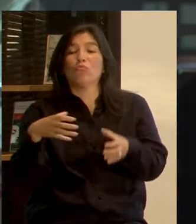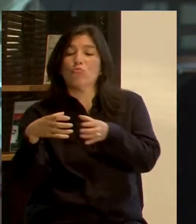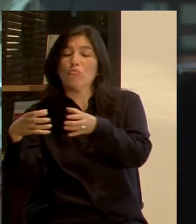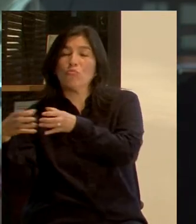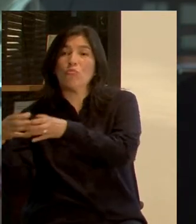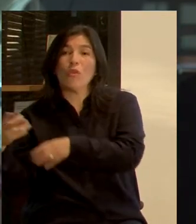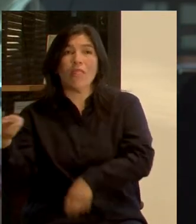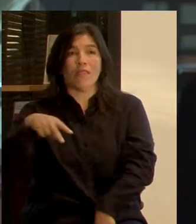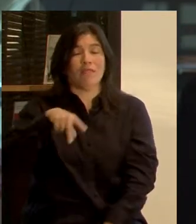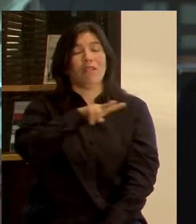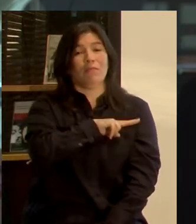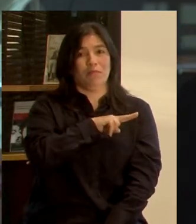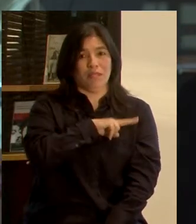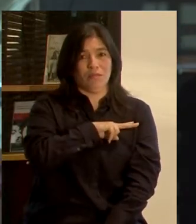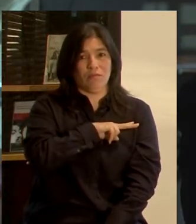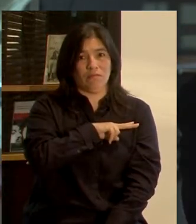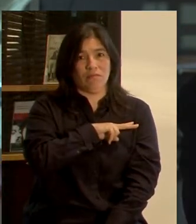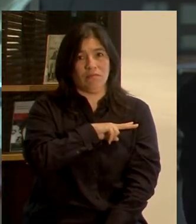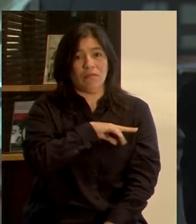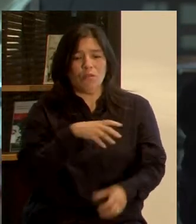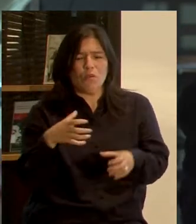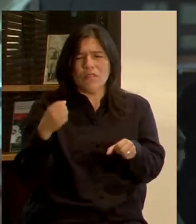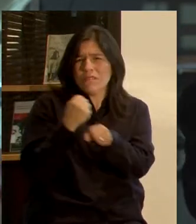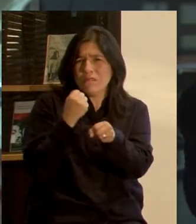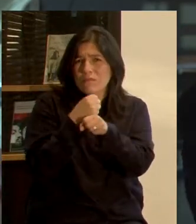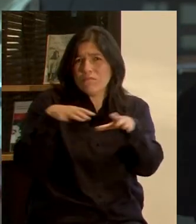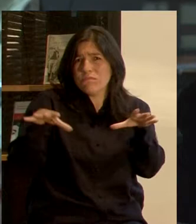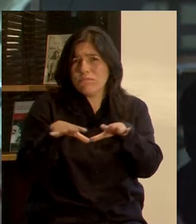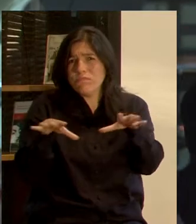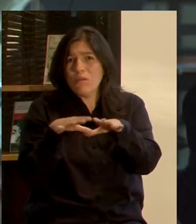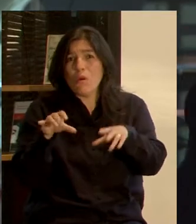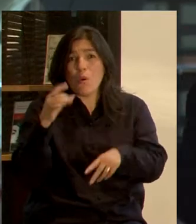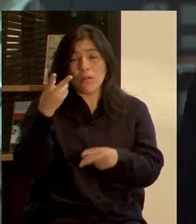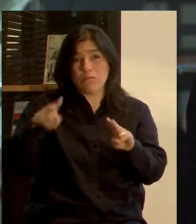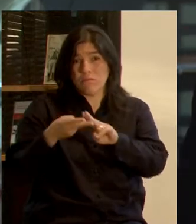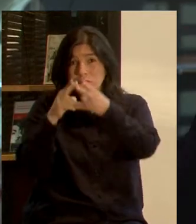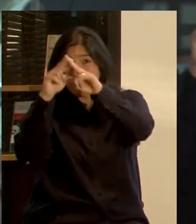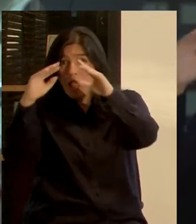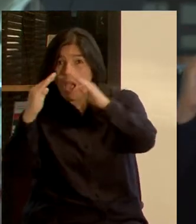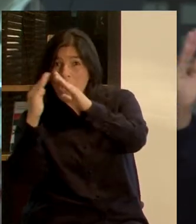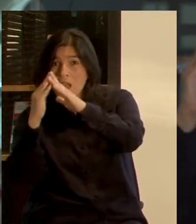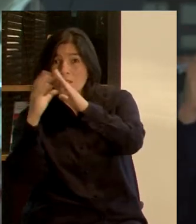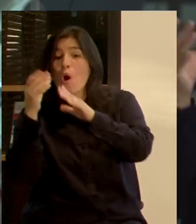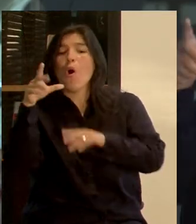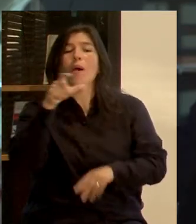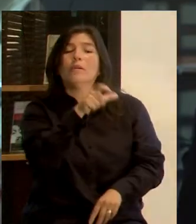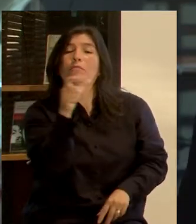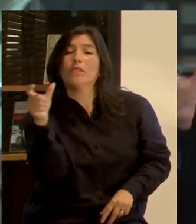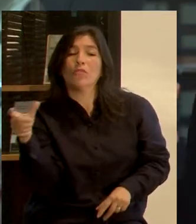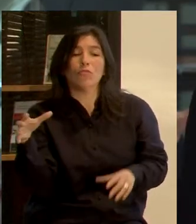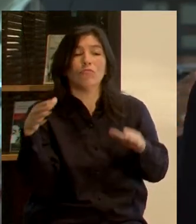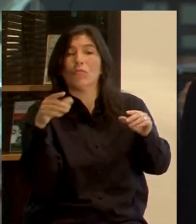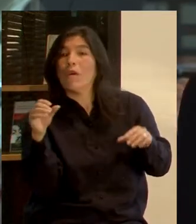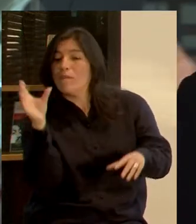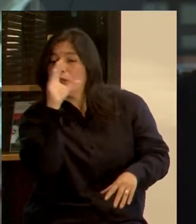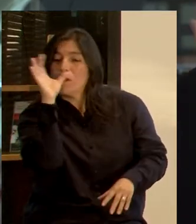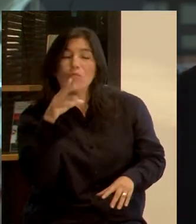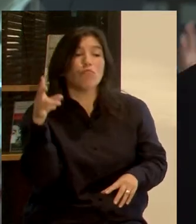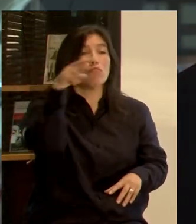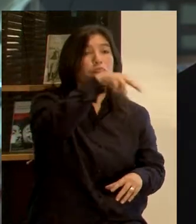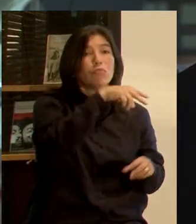región de Valparaíso. Terminamos trabajando no solo en la reconstrucción o reubicación de la gente afectada,